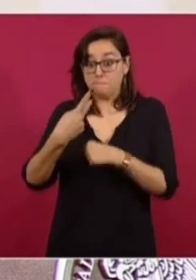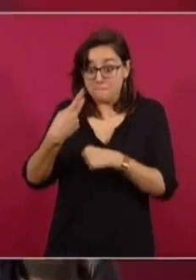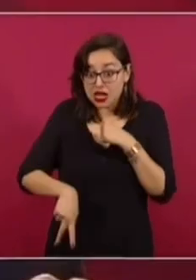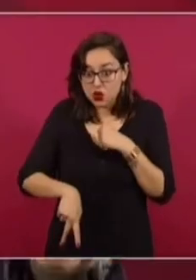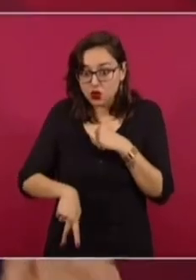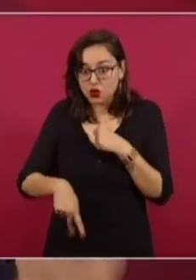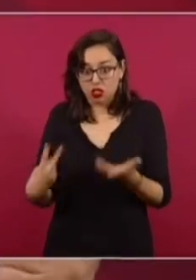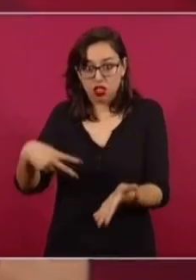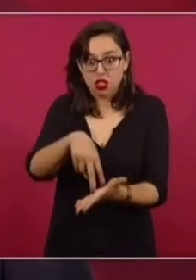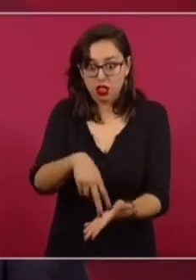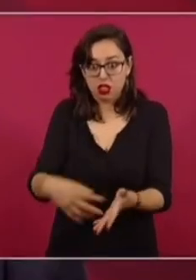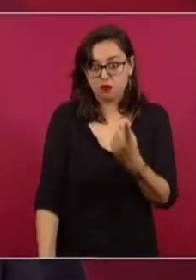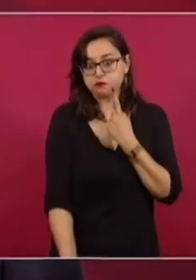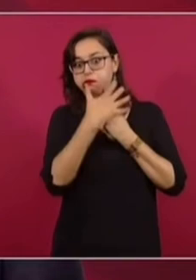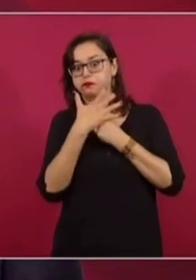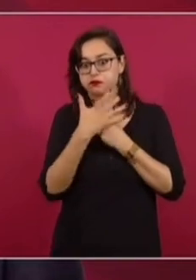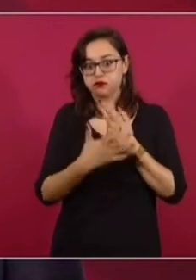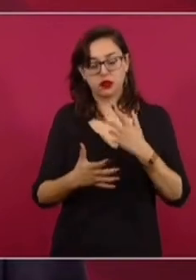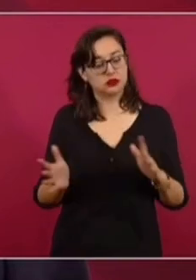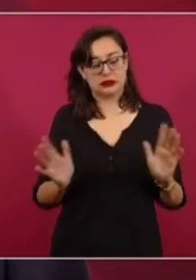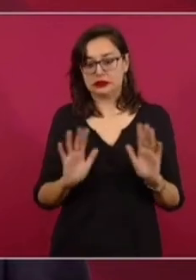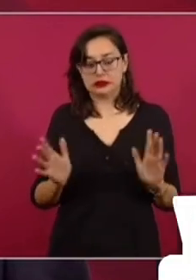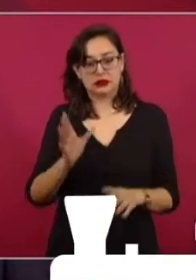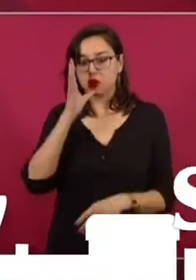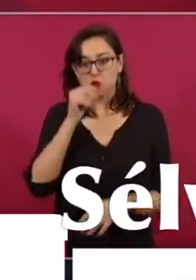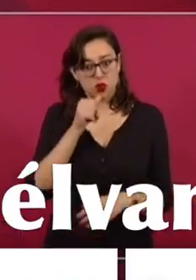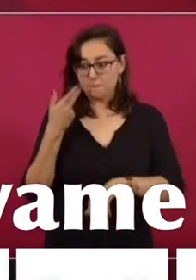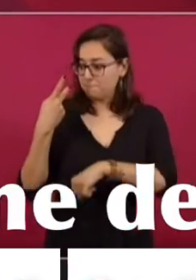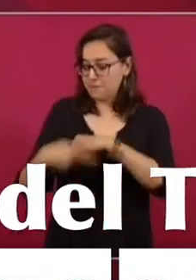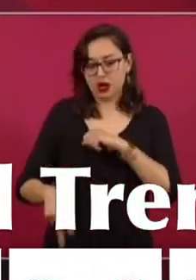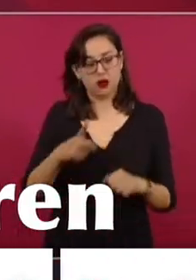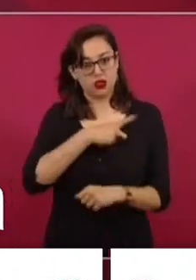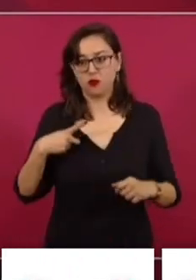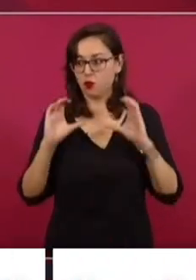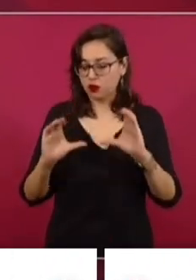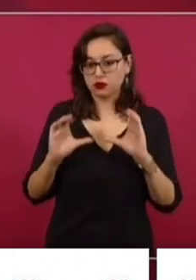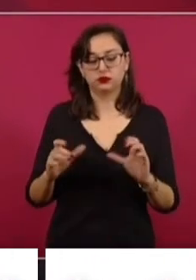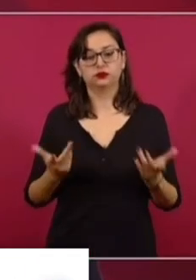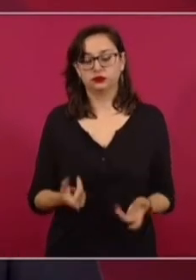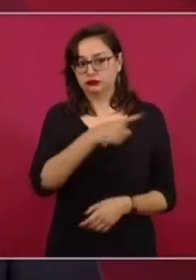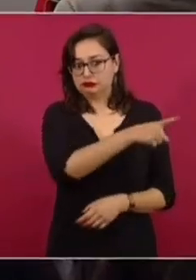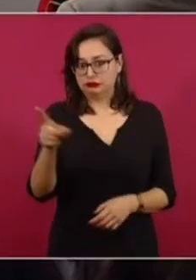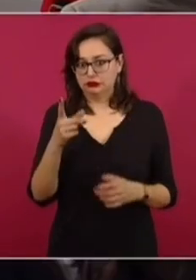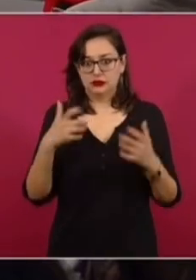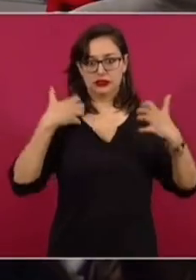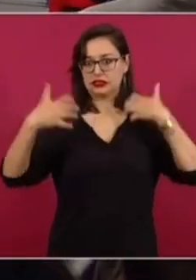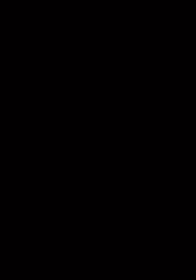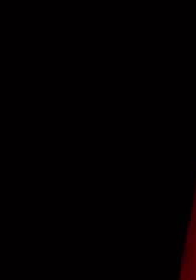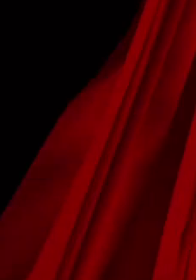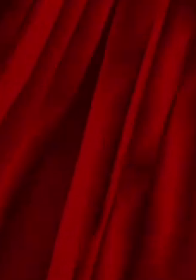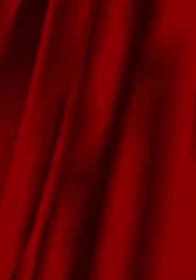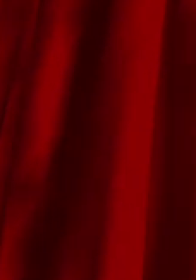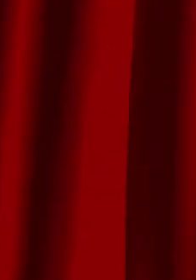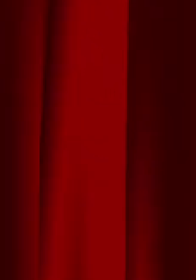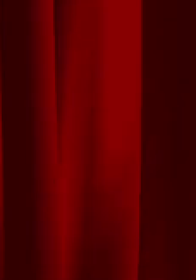porque además están muy enojados, mucho muy enojados e inventando cosas.